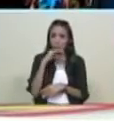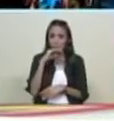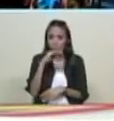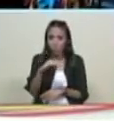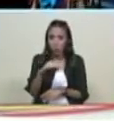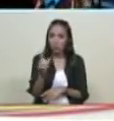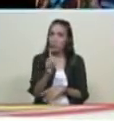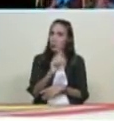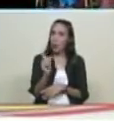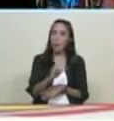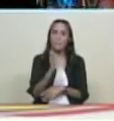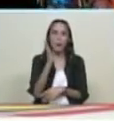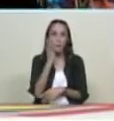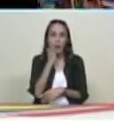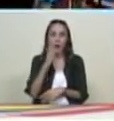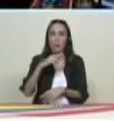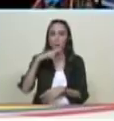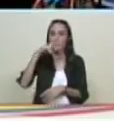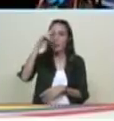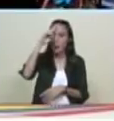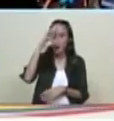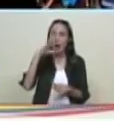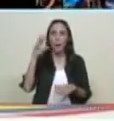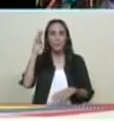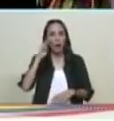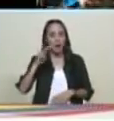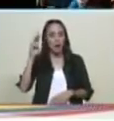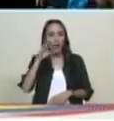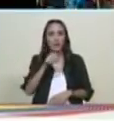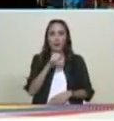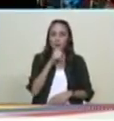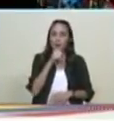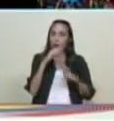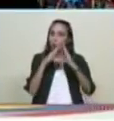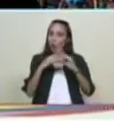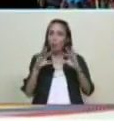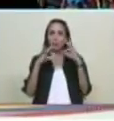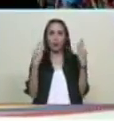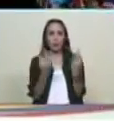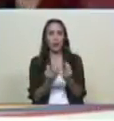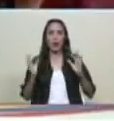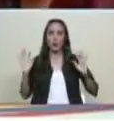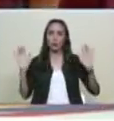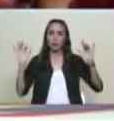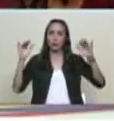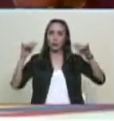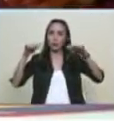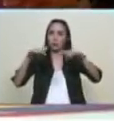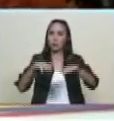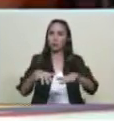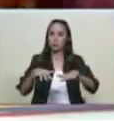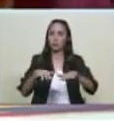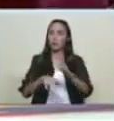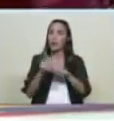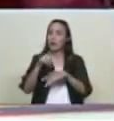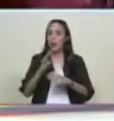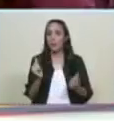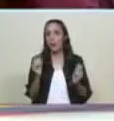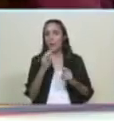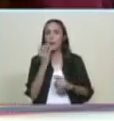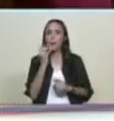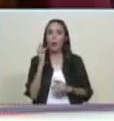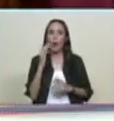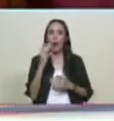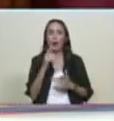la maestra su mamá la abuela es una celebración de familia y en el marco en el marco del amor usted hacía una